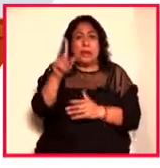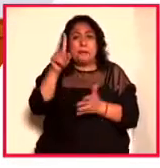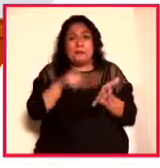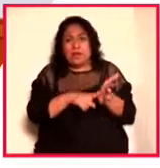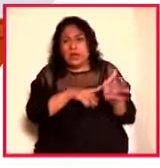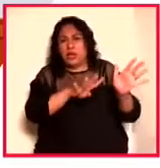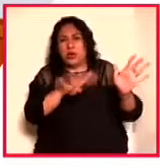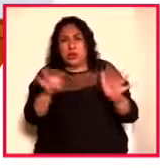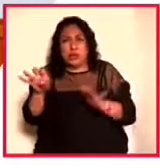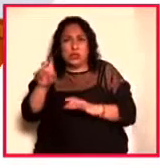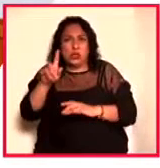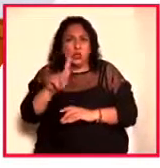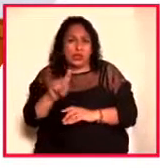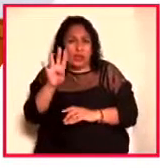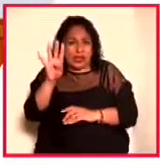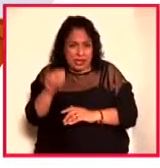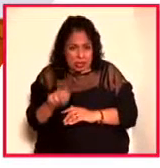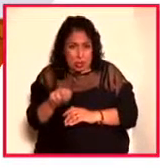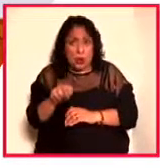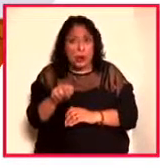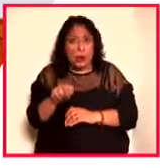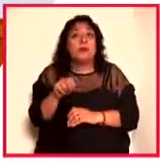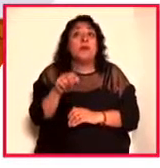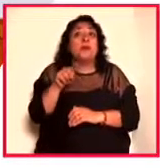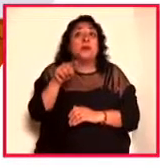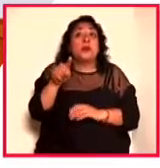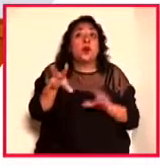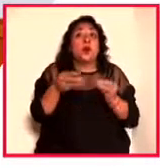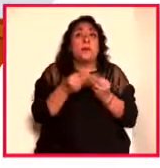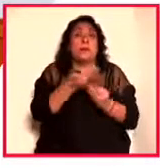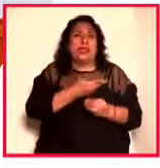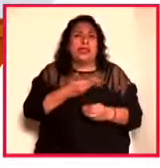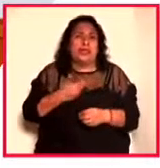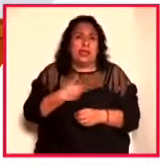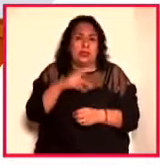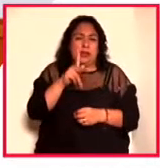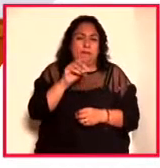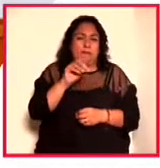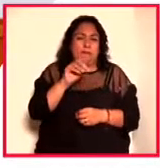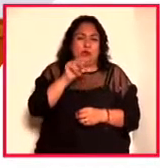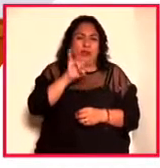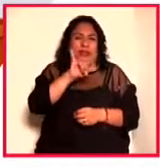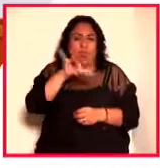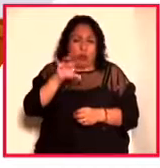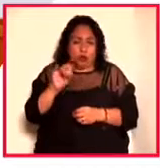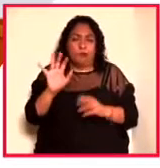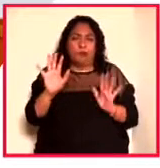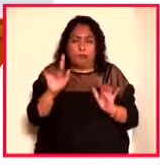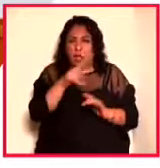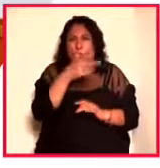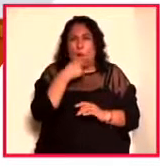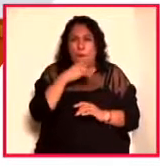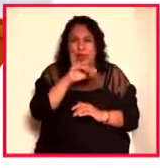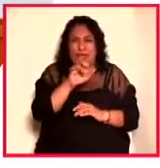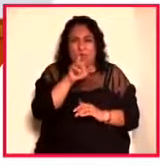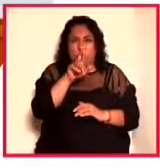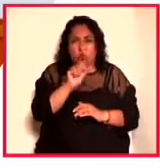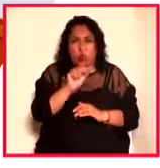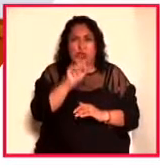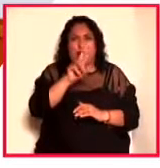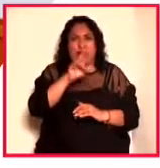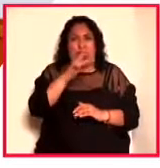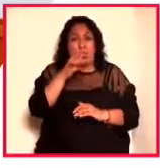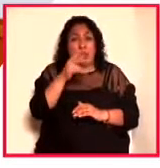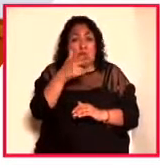con José López Torquillo. Entonces, lo que hizo Jesús Reyes Herodes, y este es su gran mérito histórico